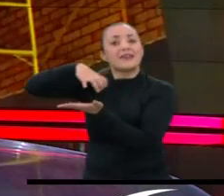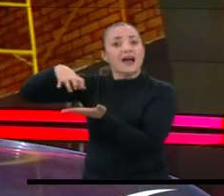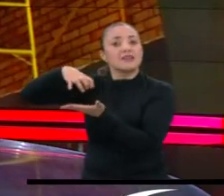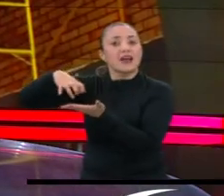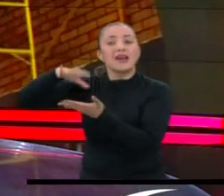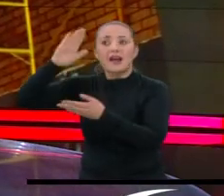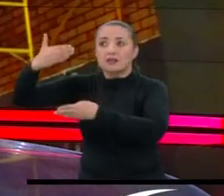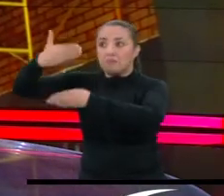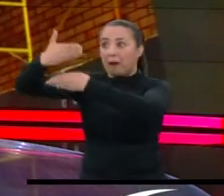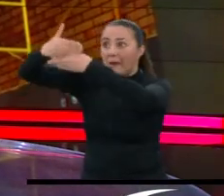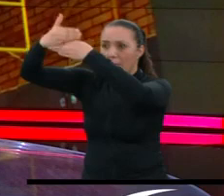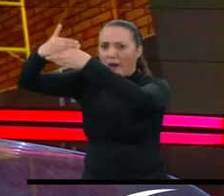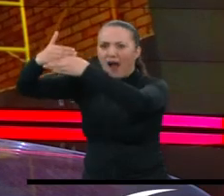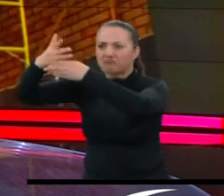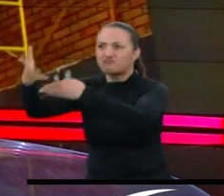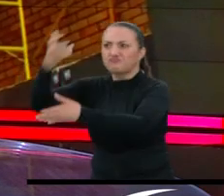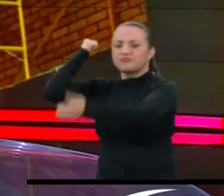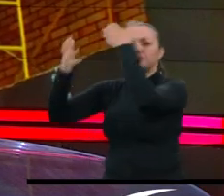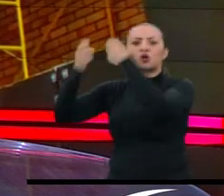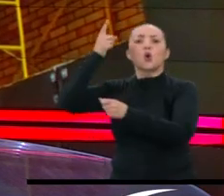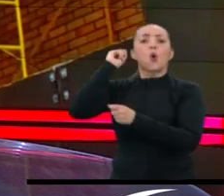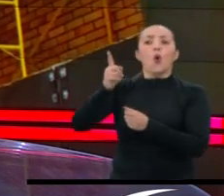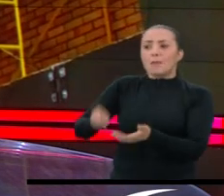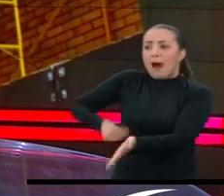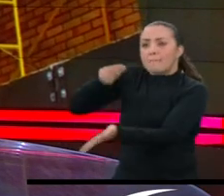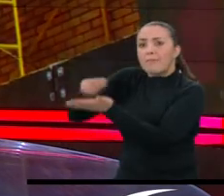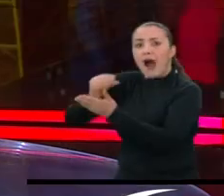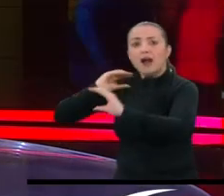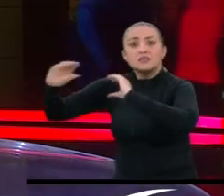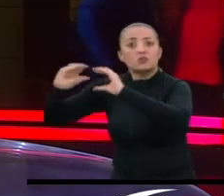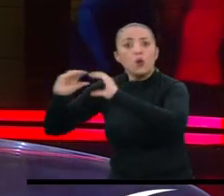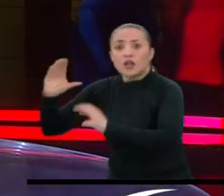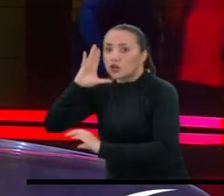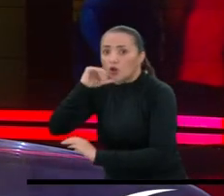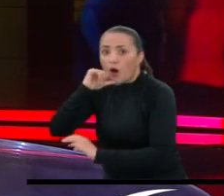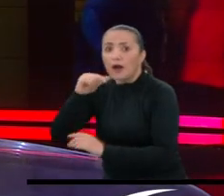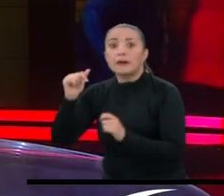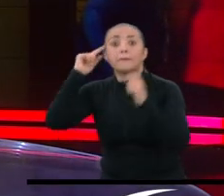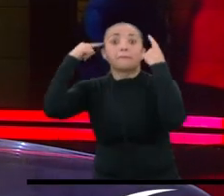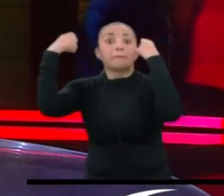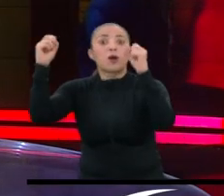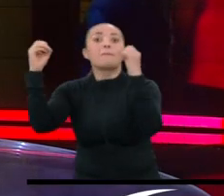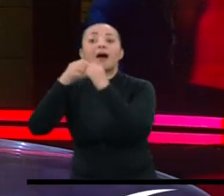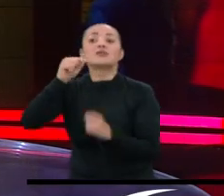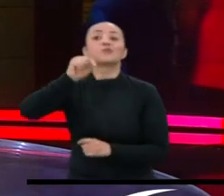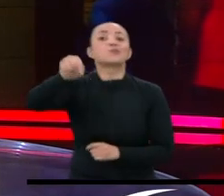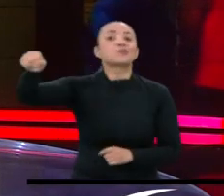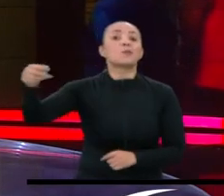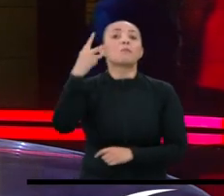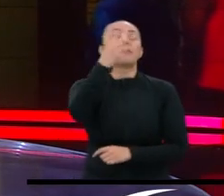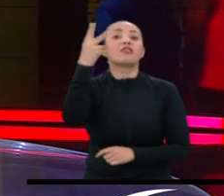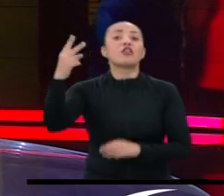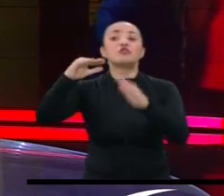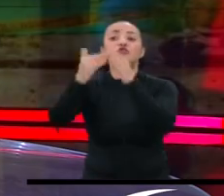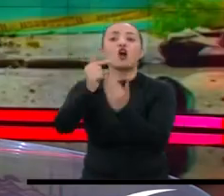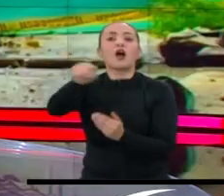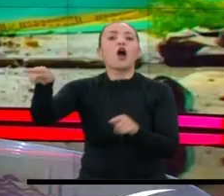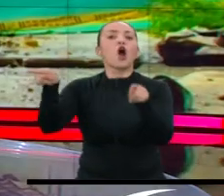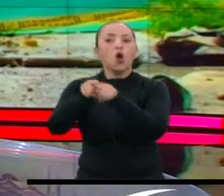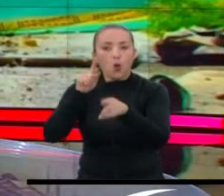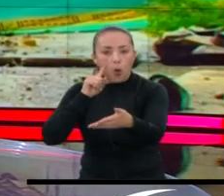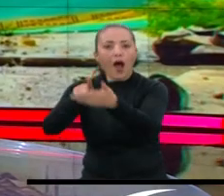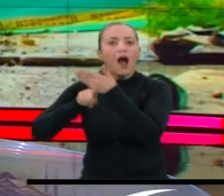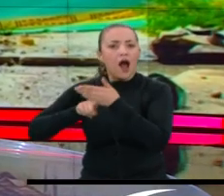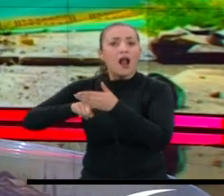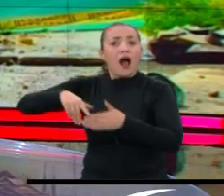ante el presunto incumplimiento en el pago de sus salarios. Lo preocupante es que en otros 22 colegios se están registrando también retrasos hasta